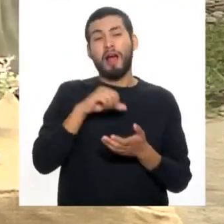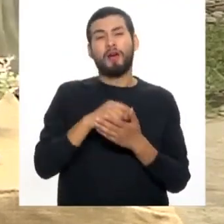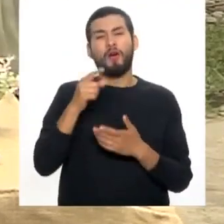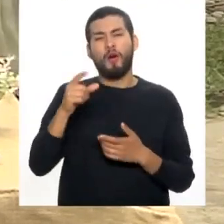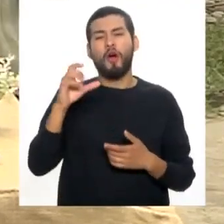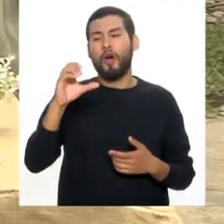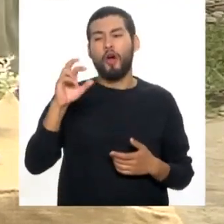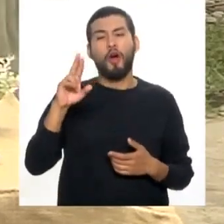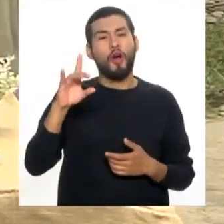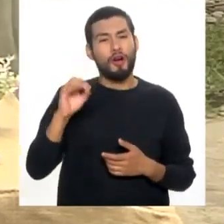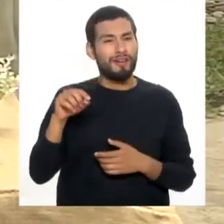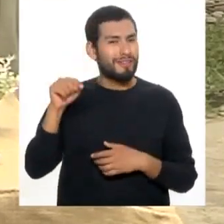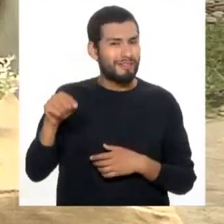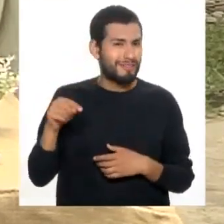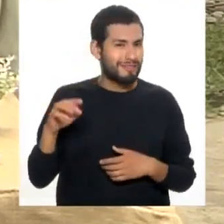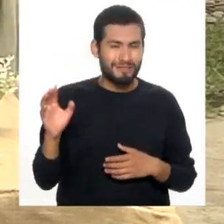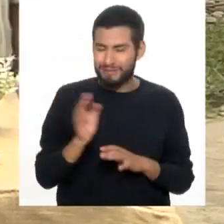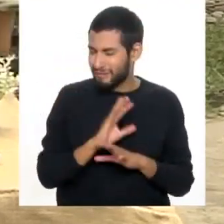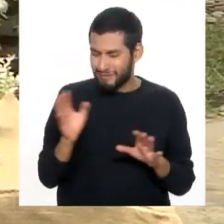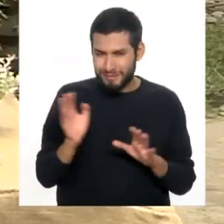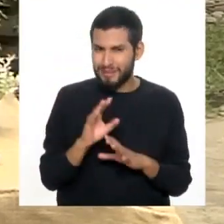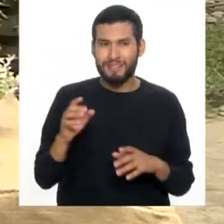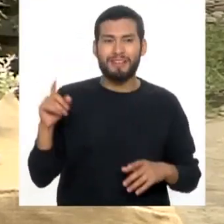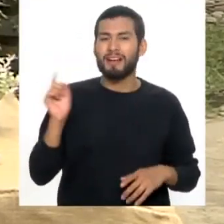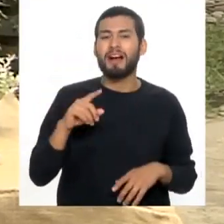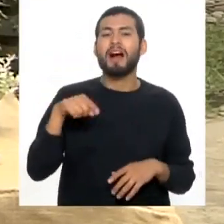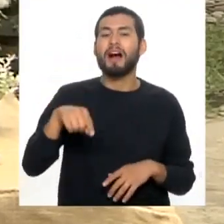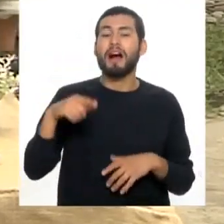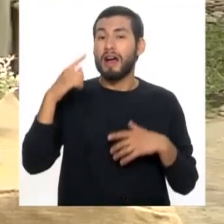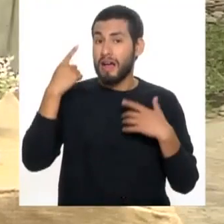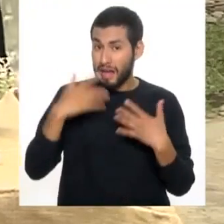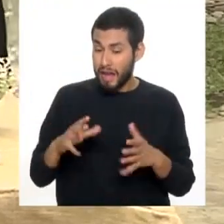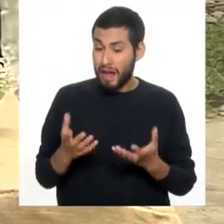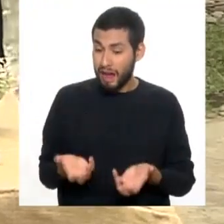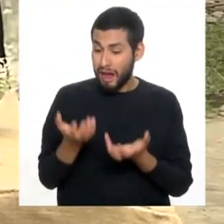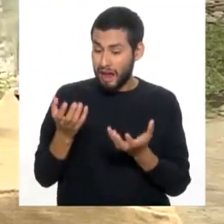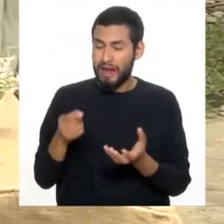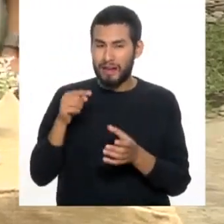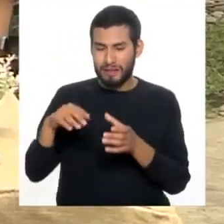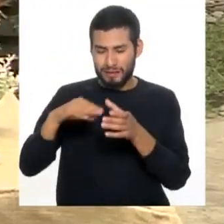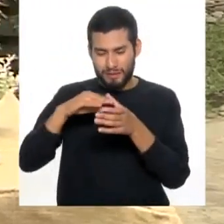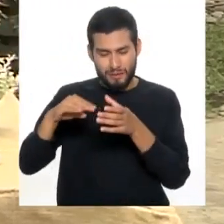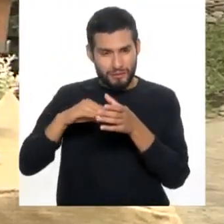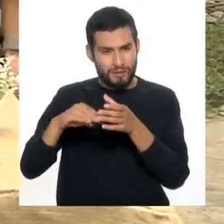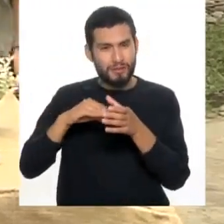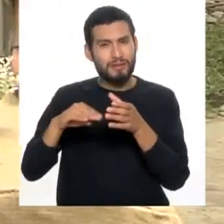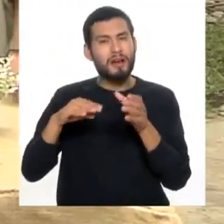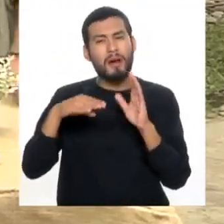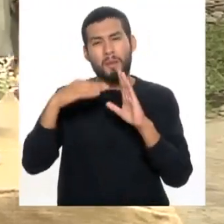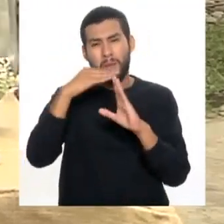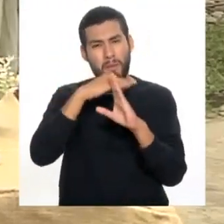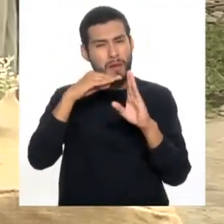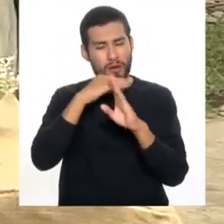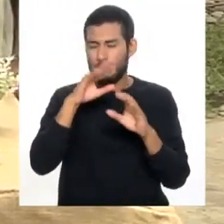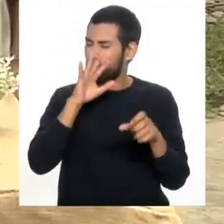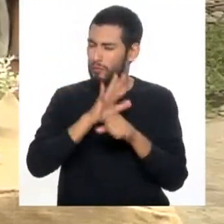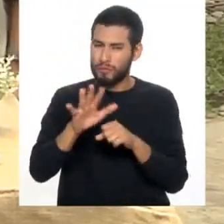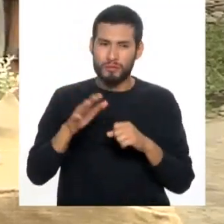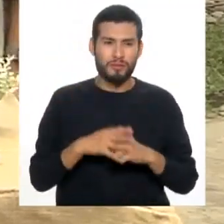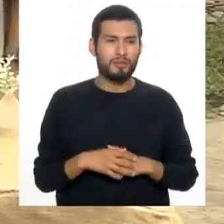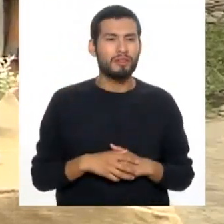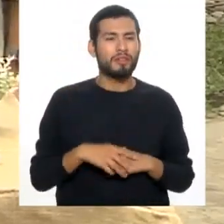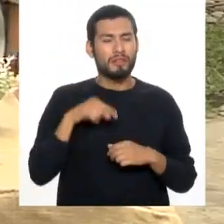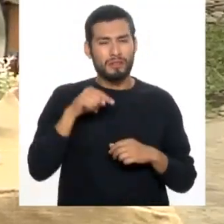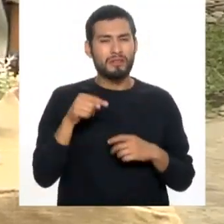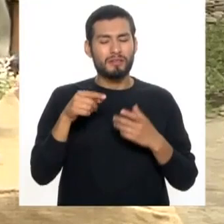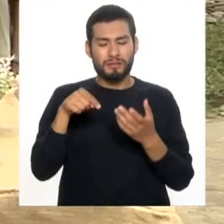crudo. No, no, no. No seas bandida. Media taza de arroz cocido o de pasta. Entonces, tienes tu pastita